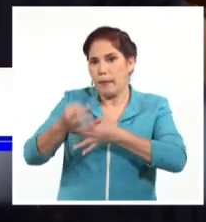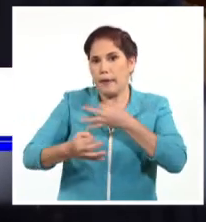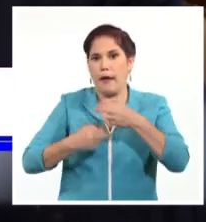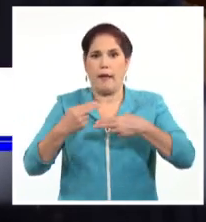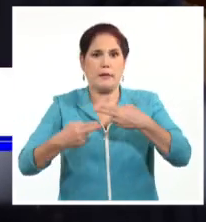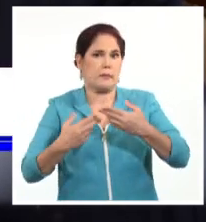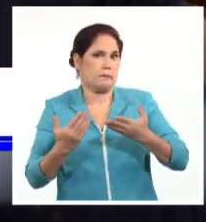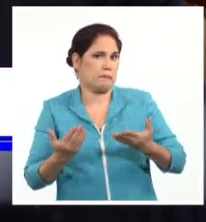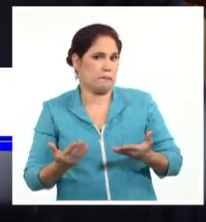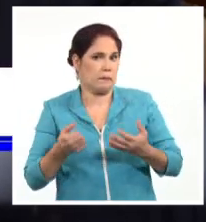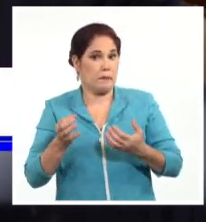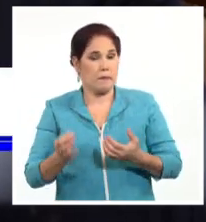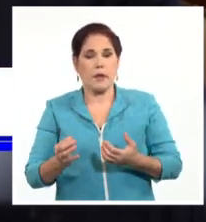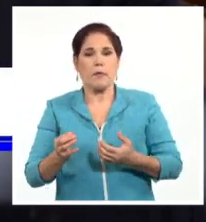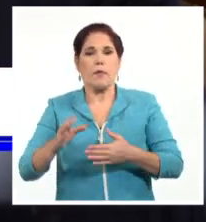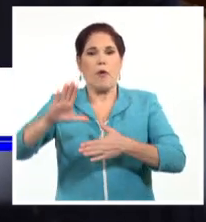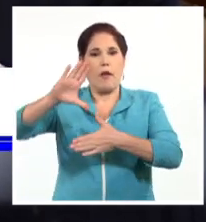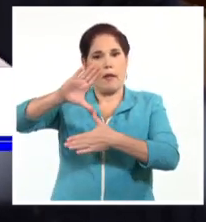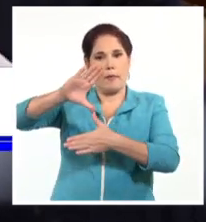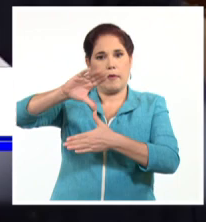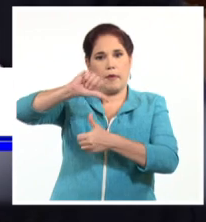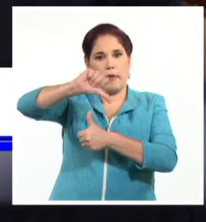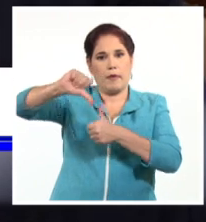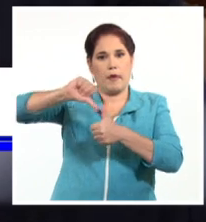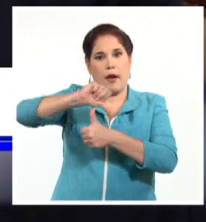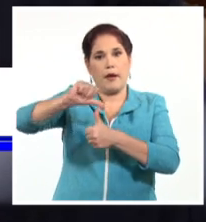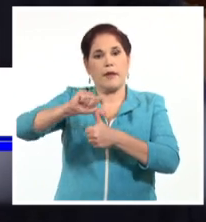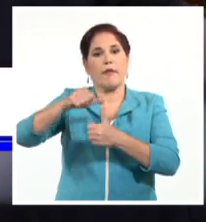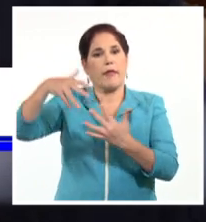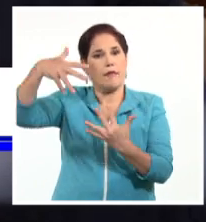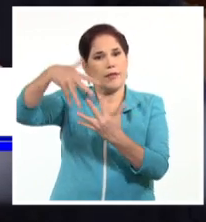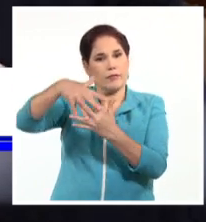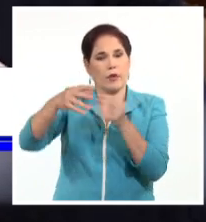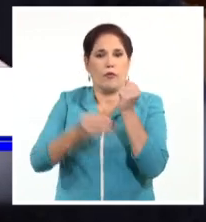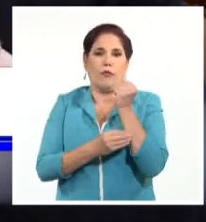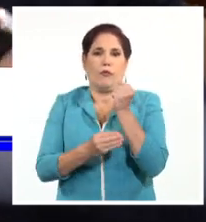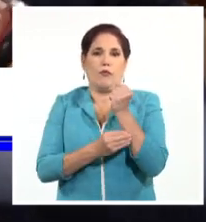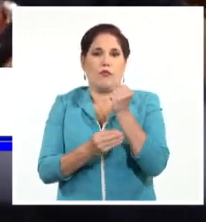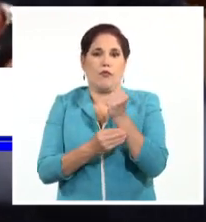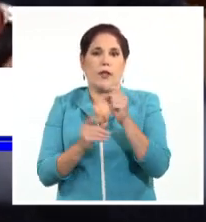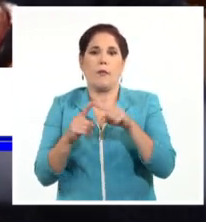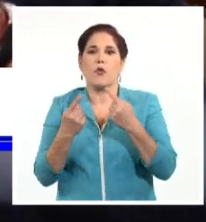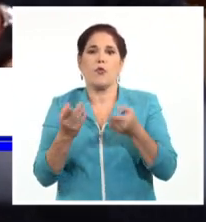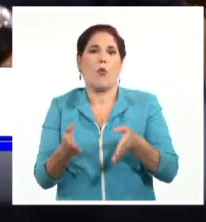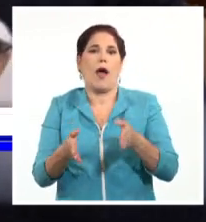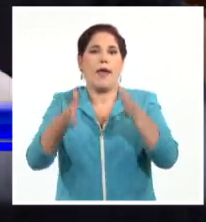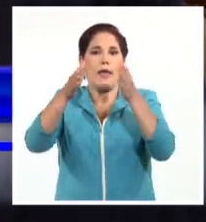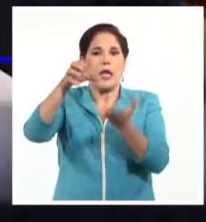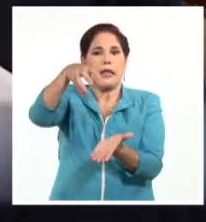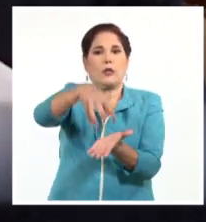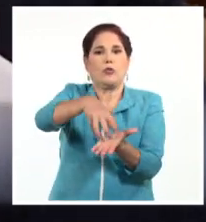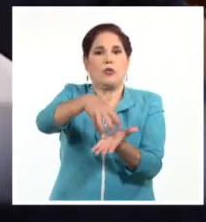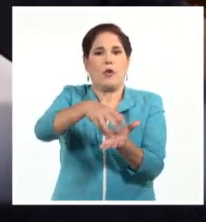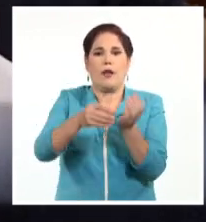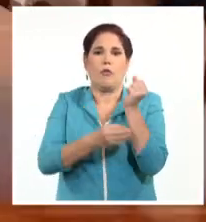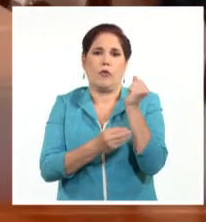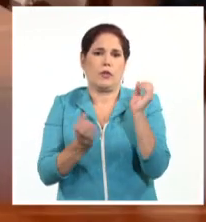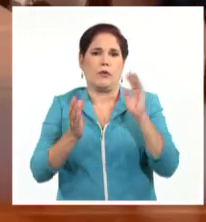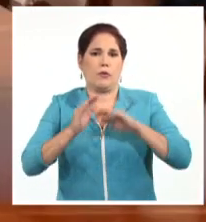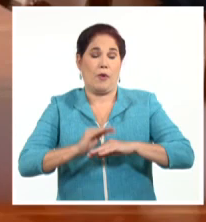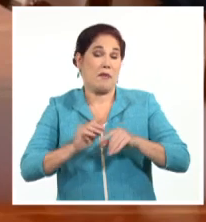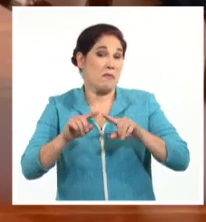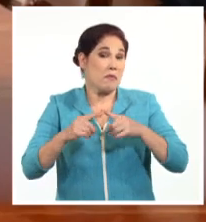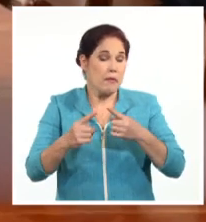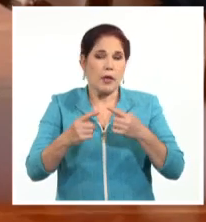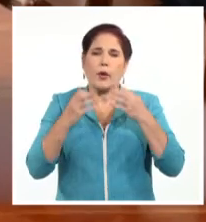como región. Tiene una debilidad que no tiene la institucionalidad suficiente, pero sí